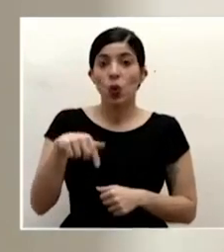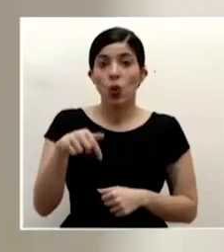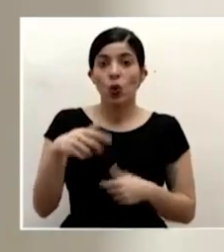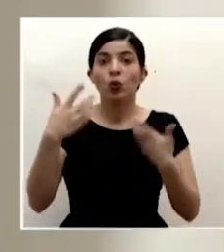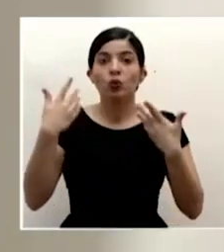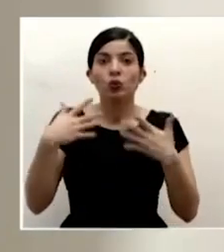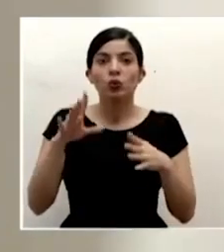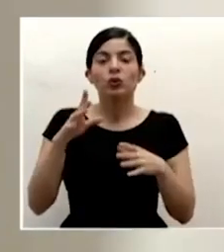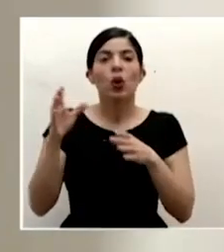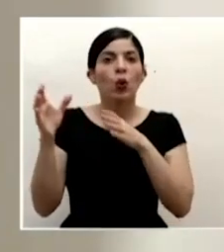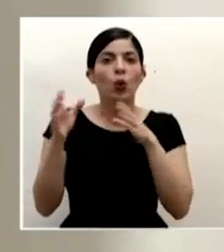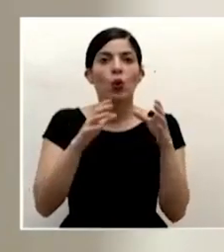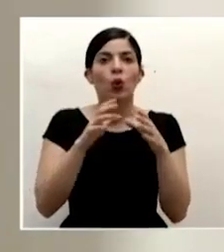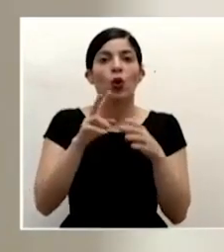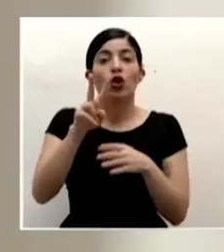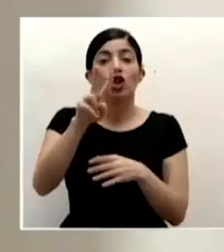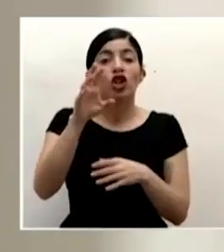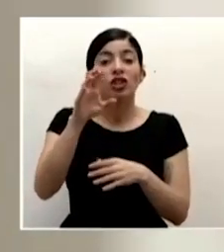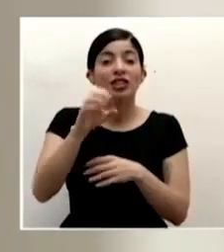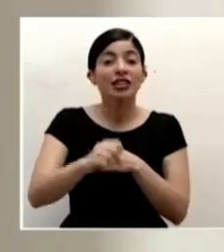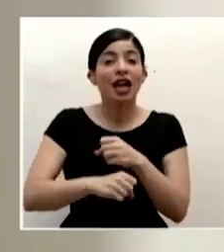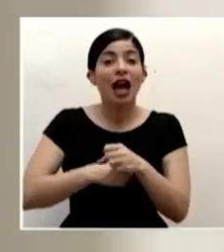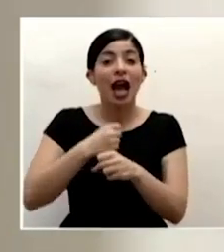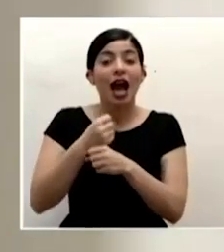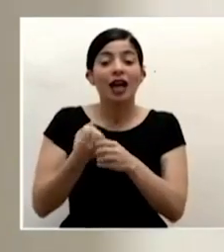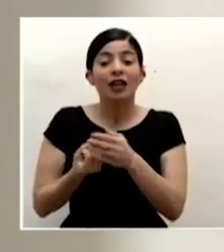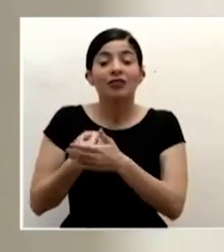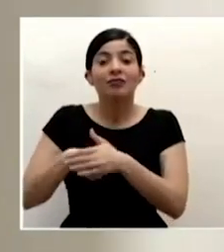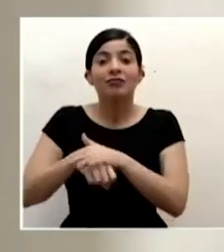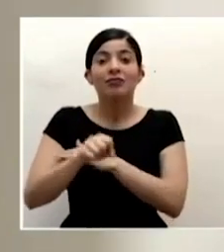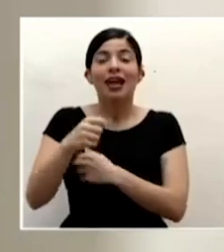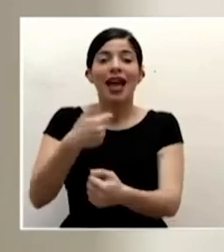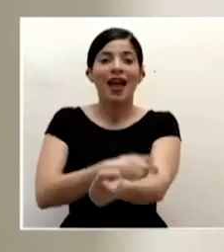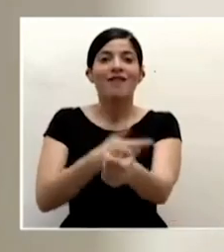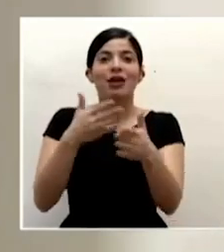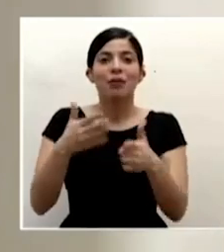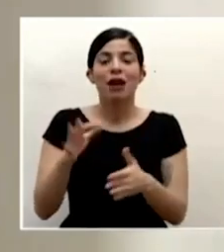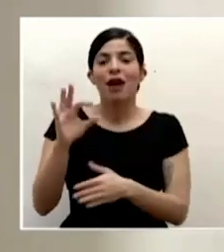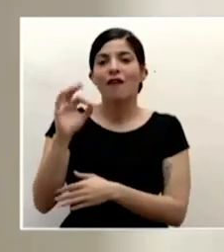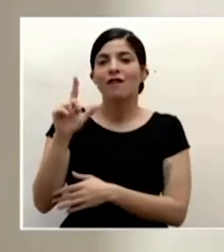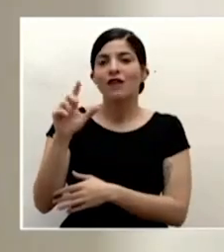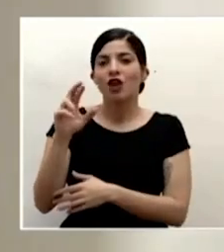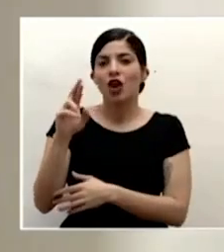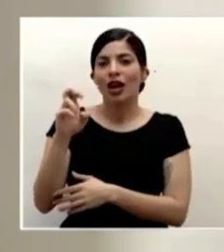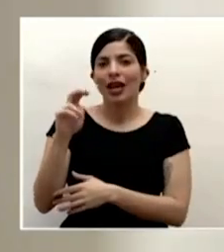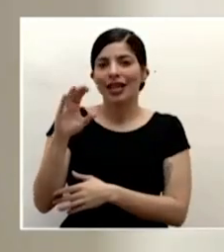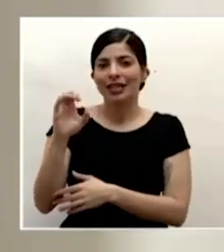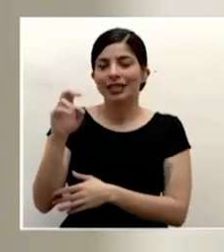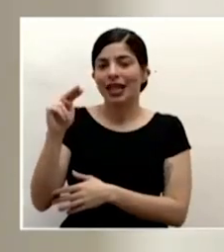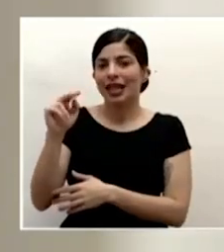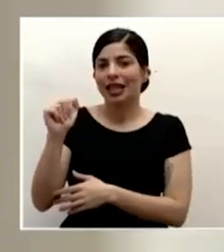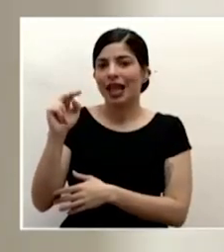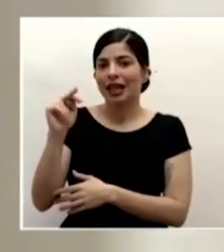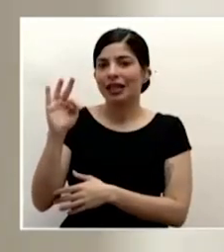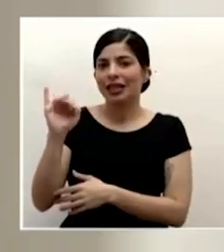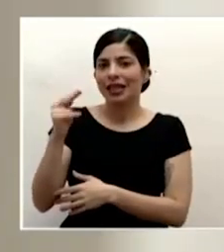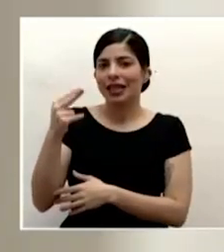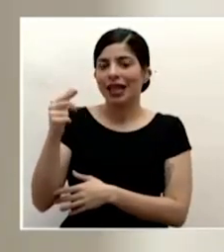años del nacimiento de la enfermera florence nightingale una enfermera ejemplar que